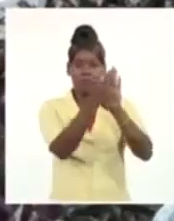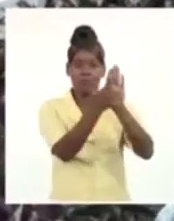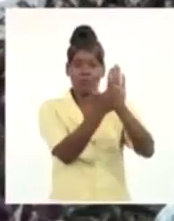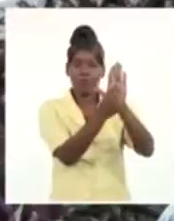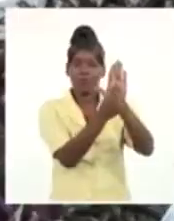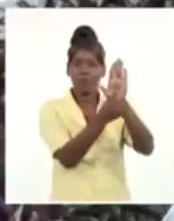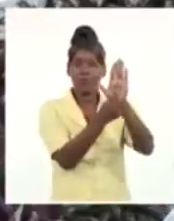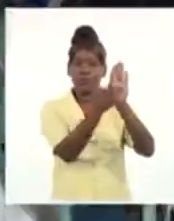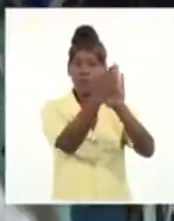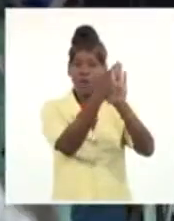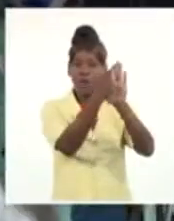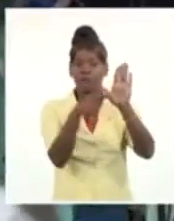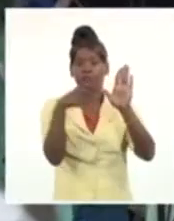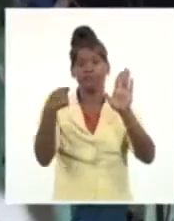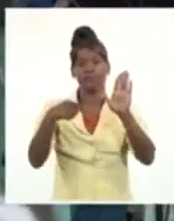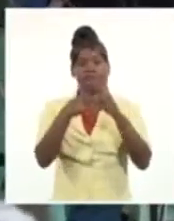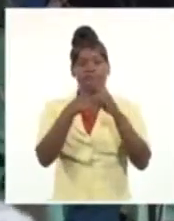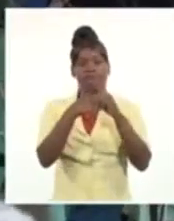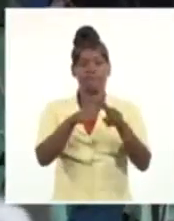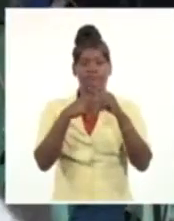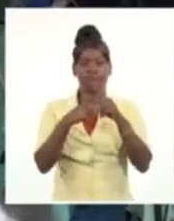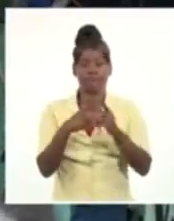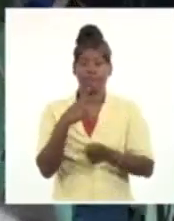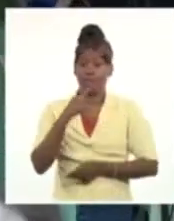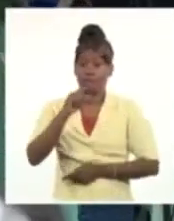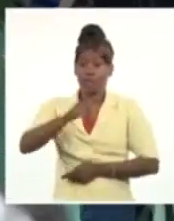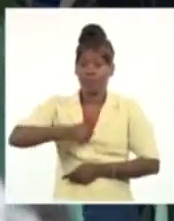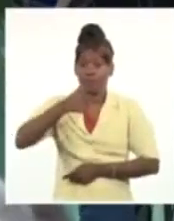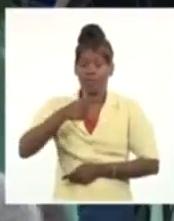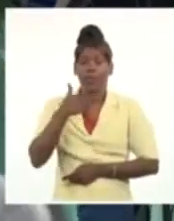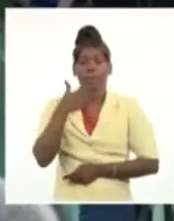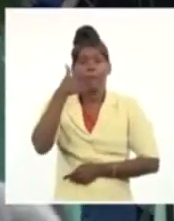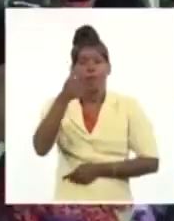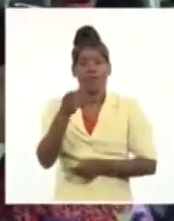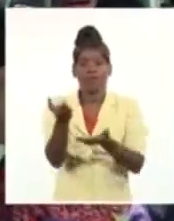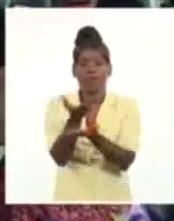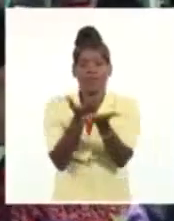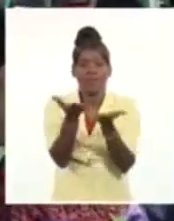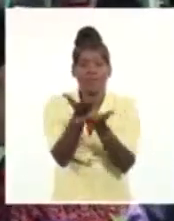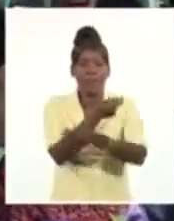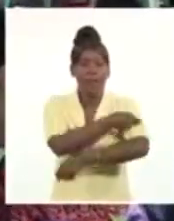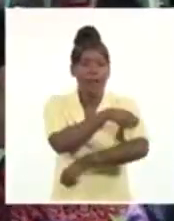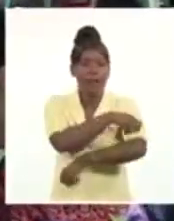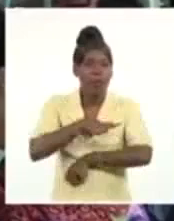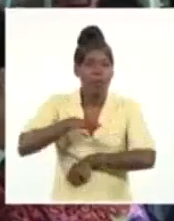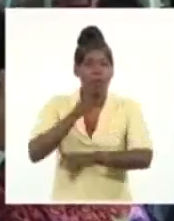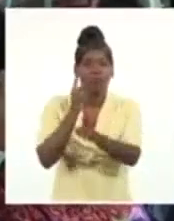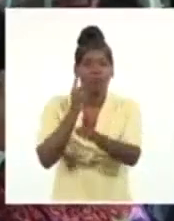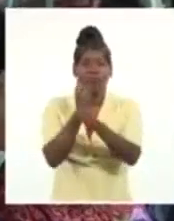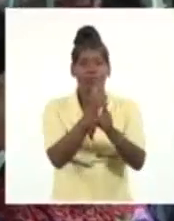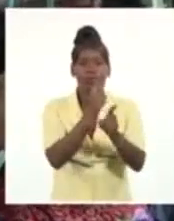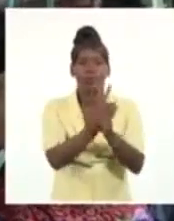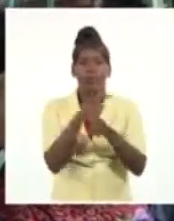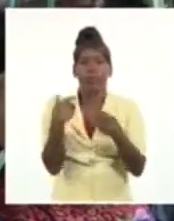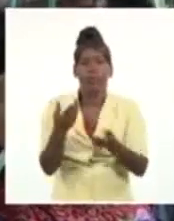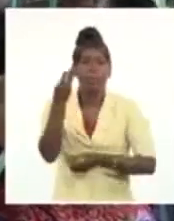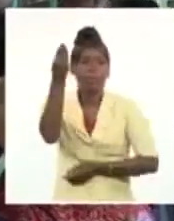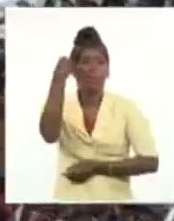legislativo. También aseguró que estos intercambios constituyen para los nominados un constante aprendizaje.